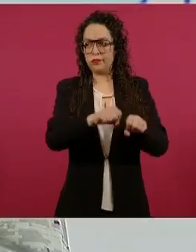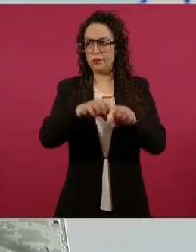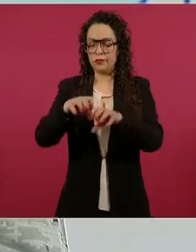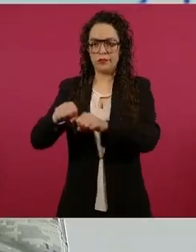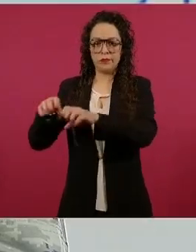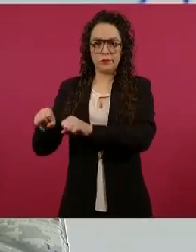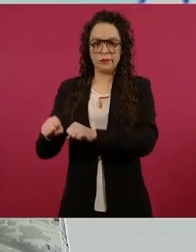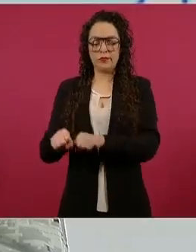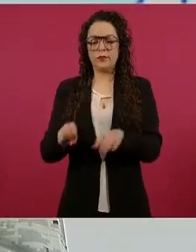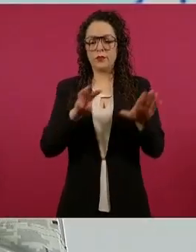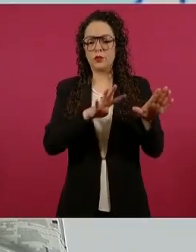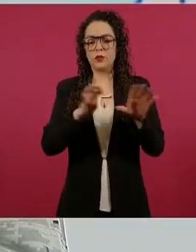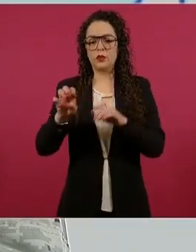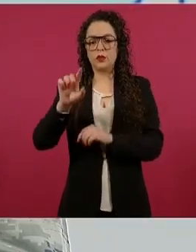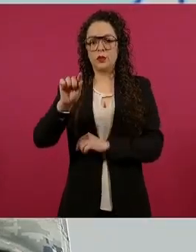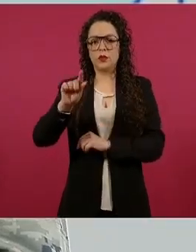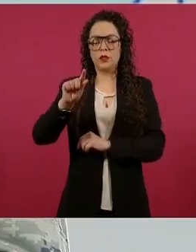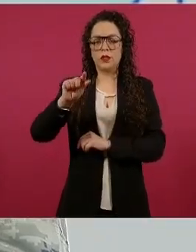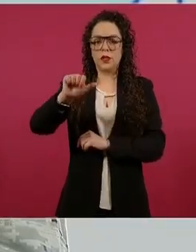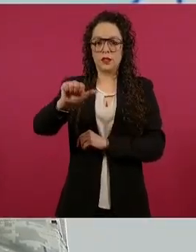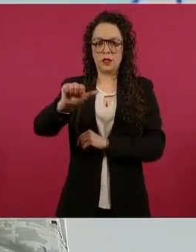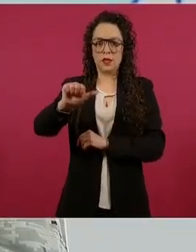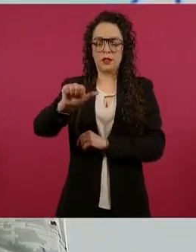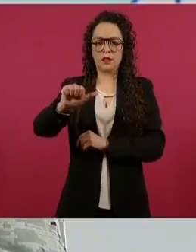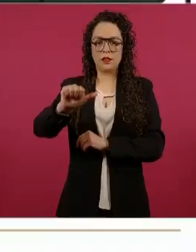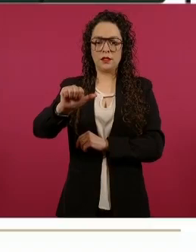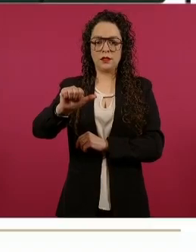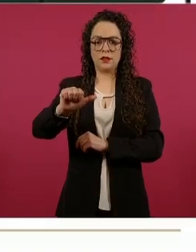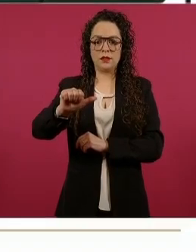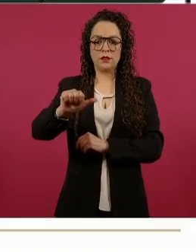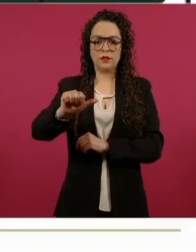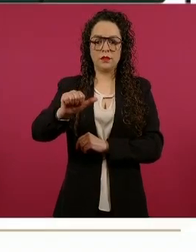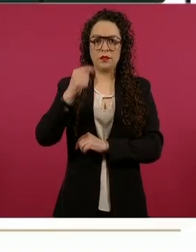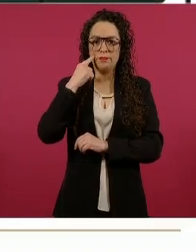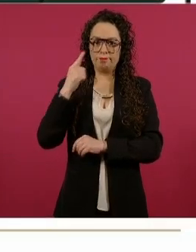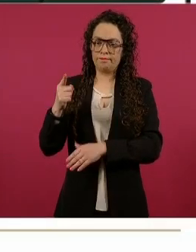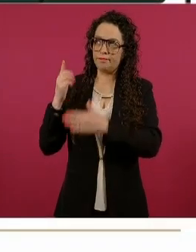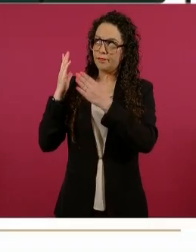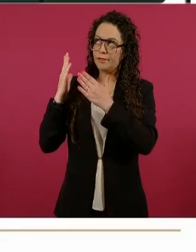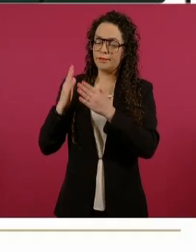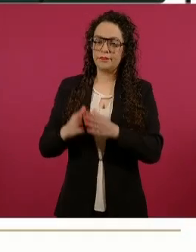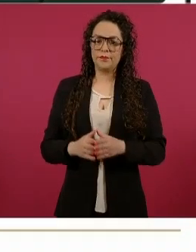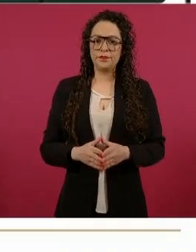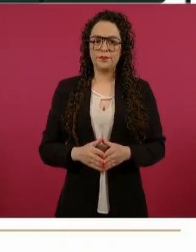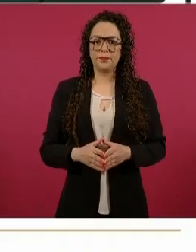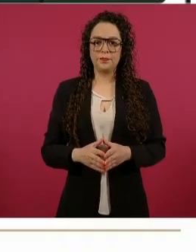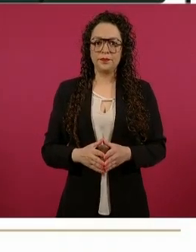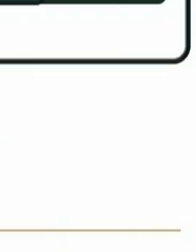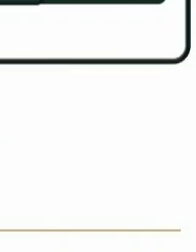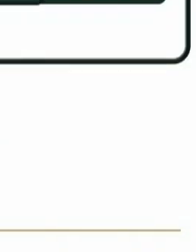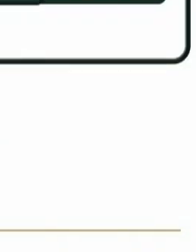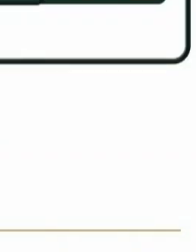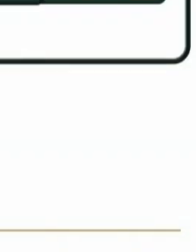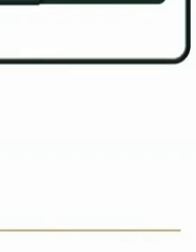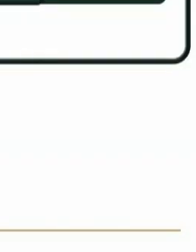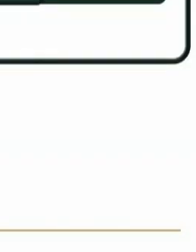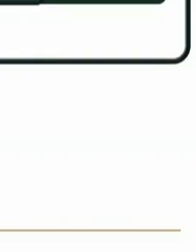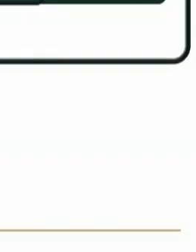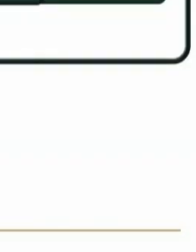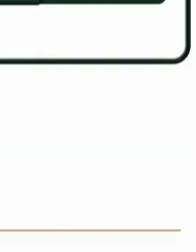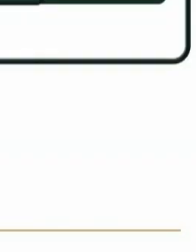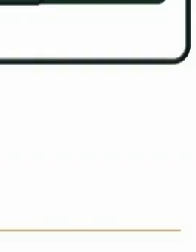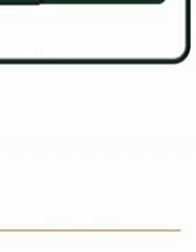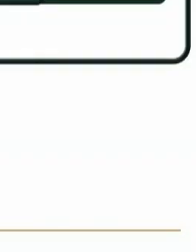476 armas. En la administración llevamos 52 mil 717